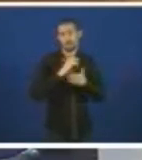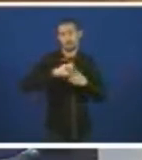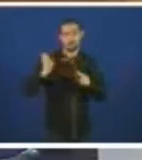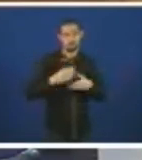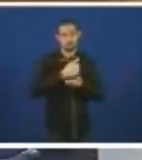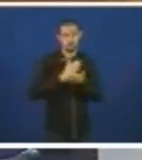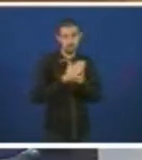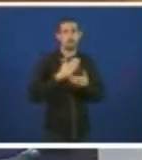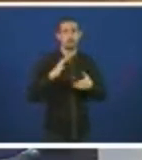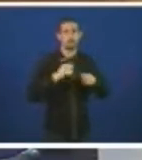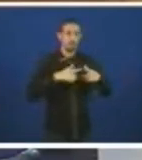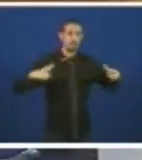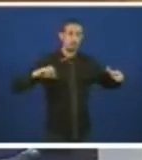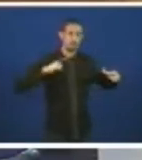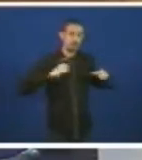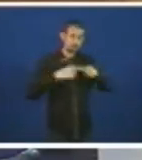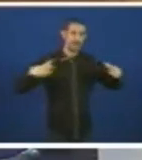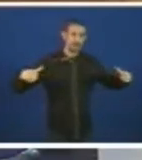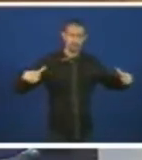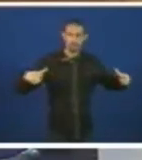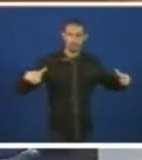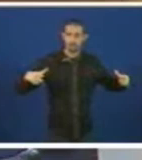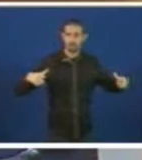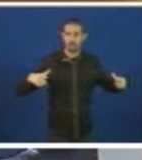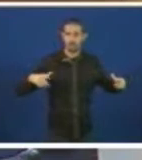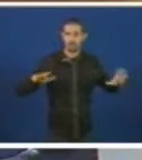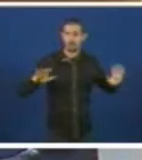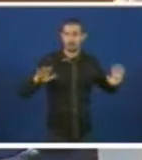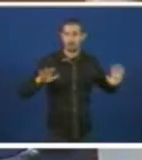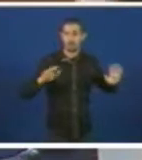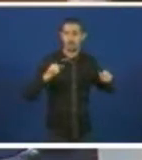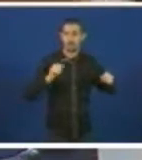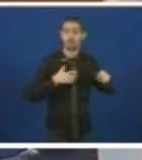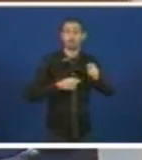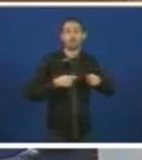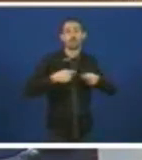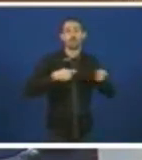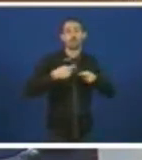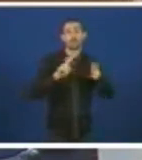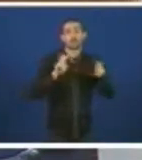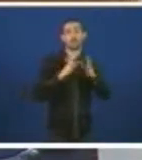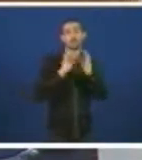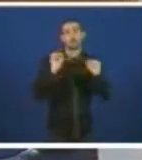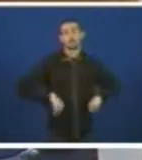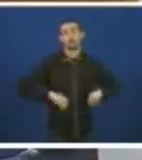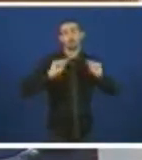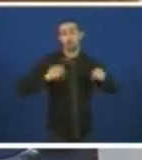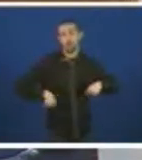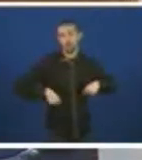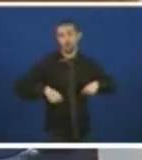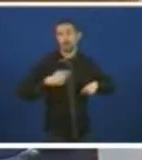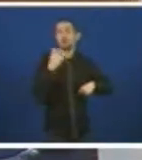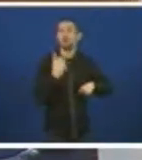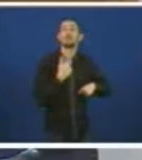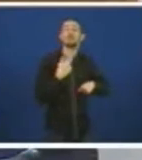dunha negociación dun novo convenio que, segundo a propia